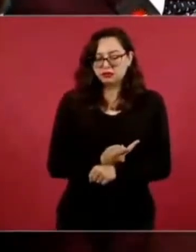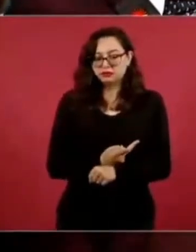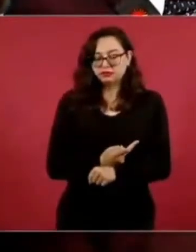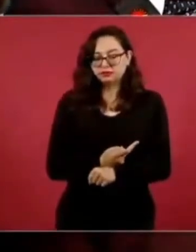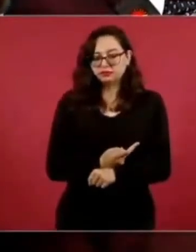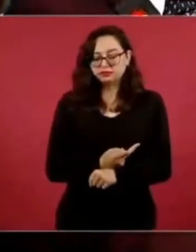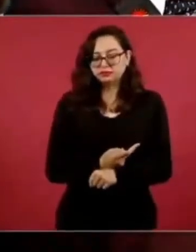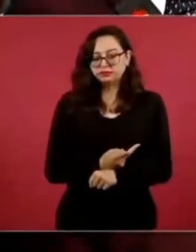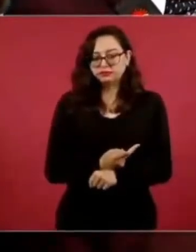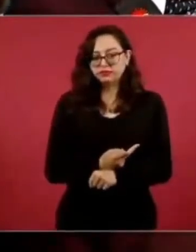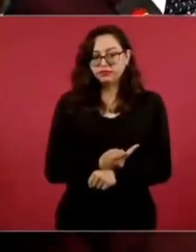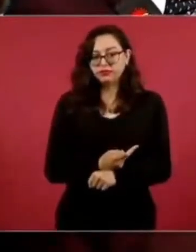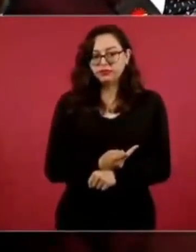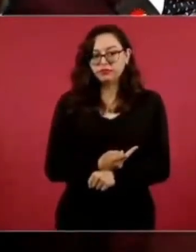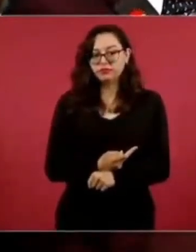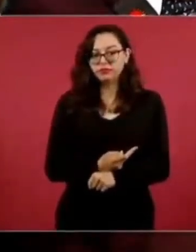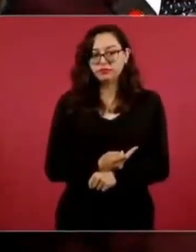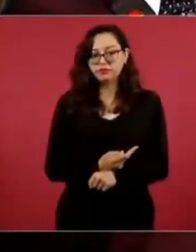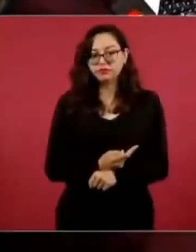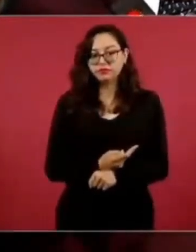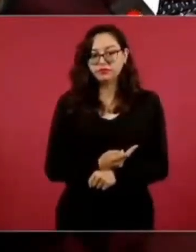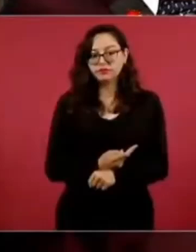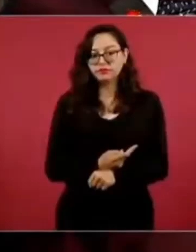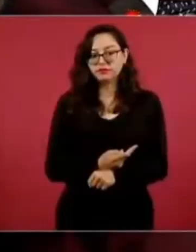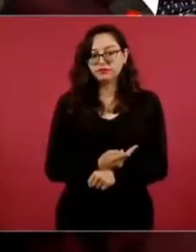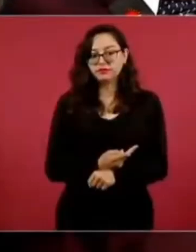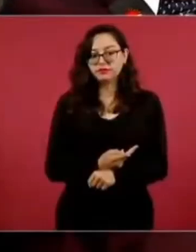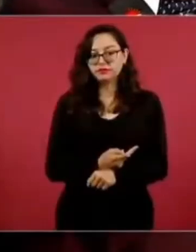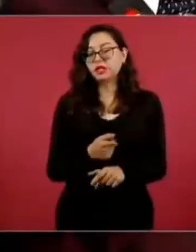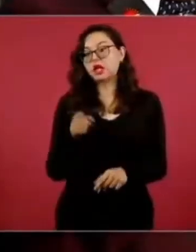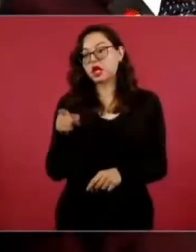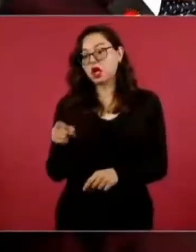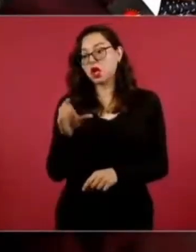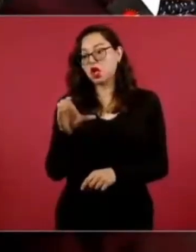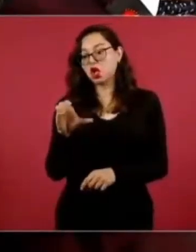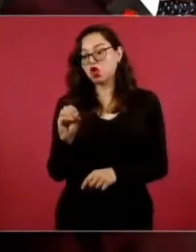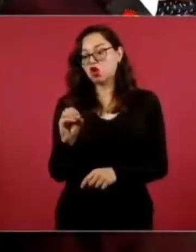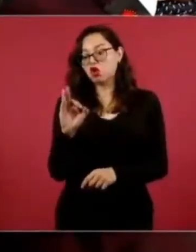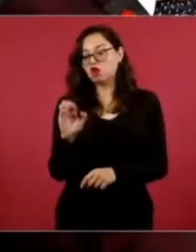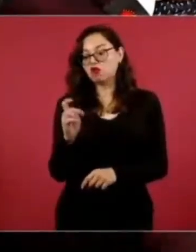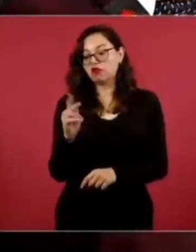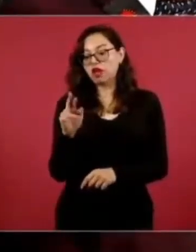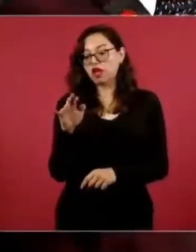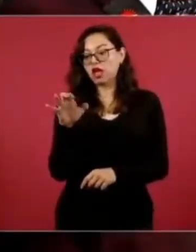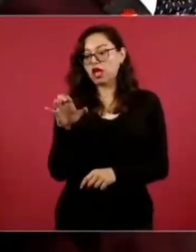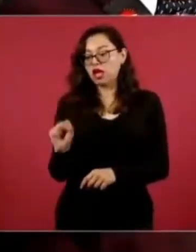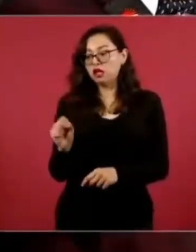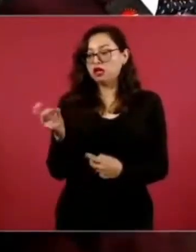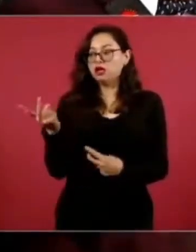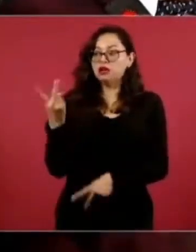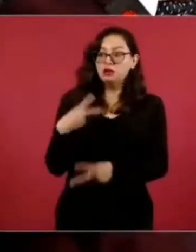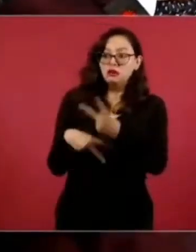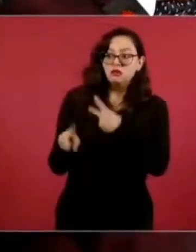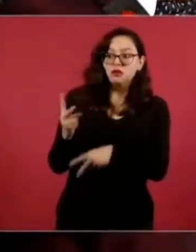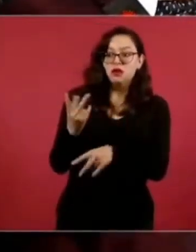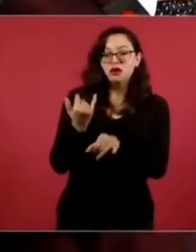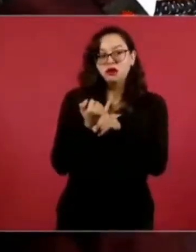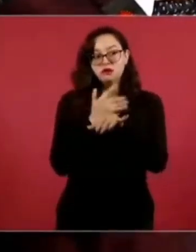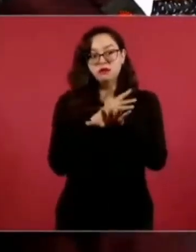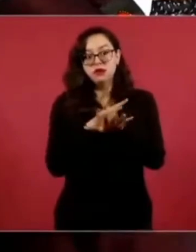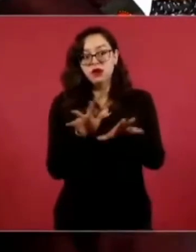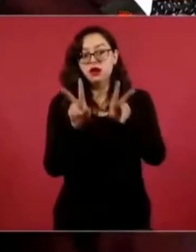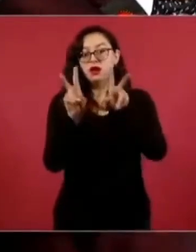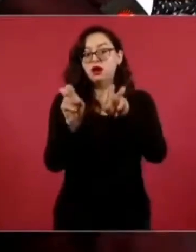que algunos han dicho que quizás venga aquí a hablar sobre todo este tema del manejo de las farmacéuticas,